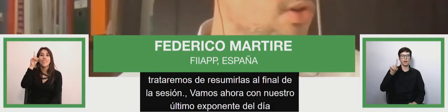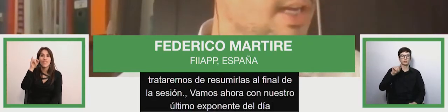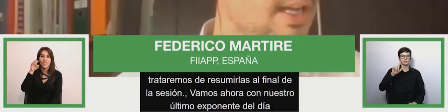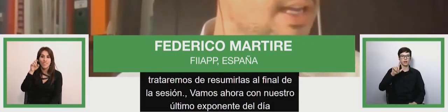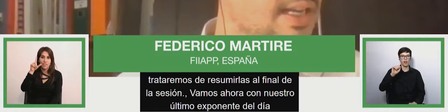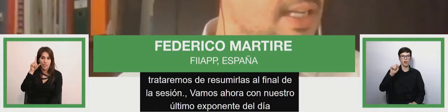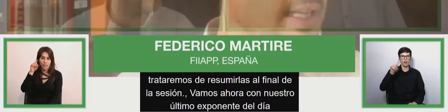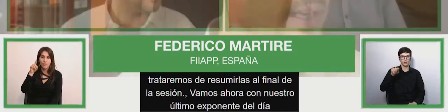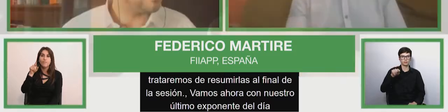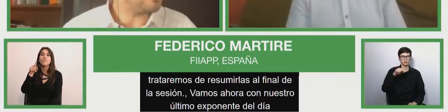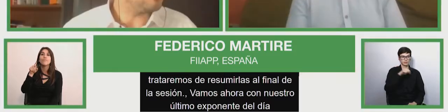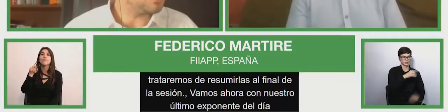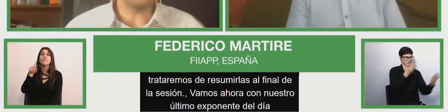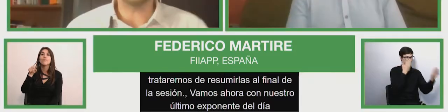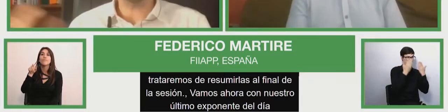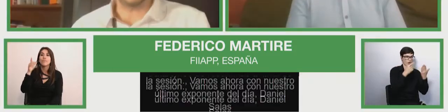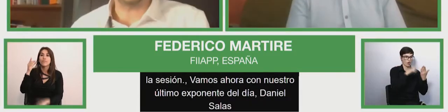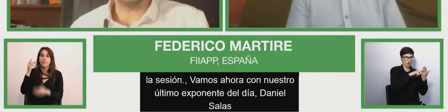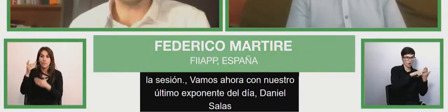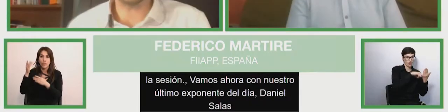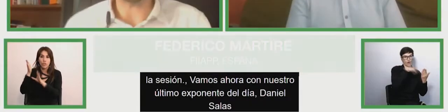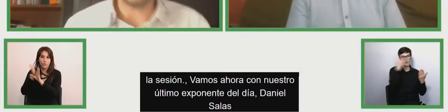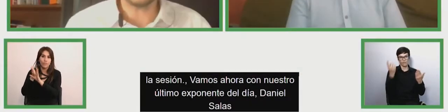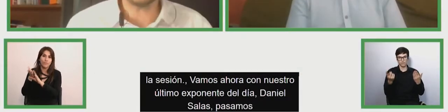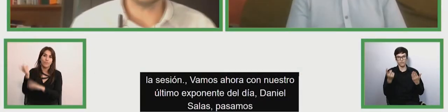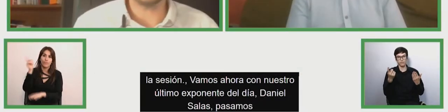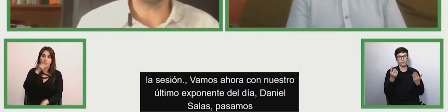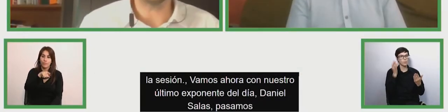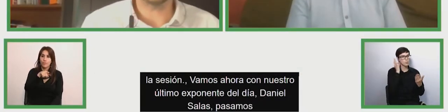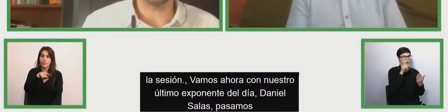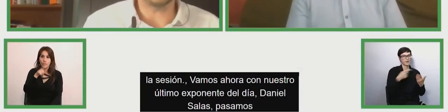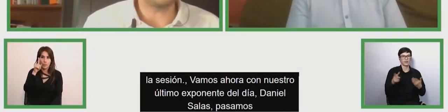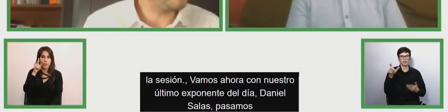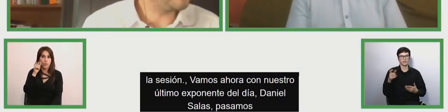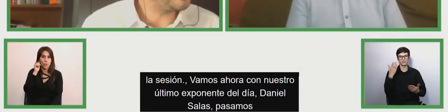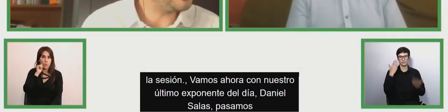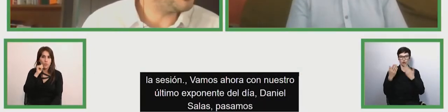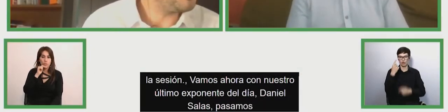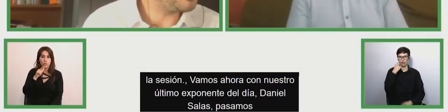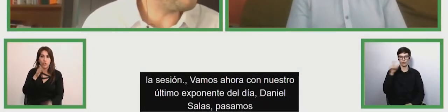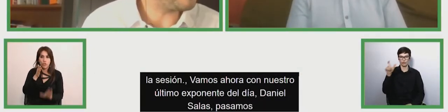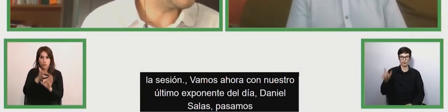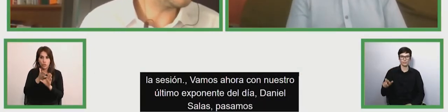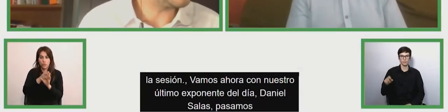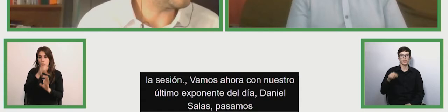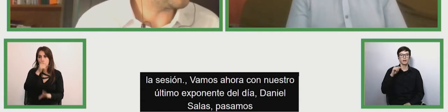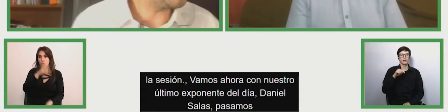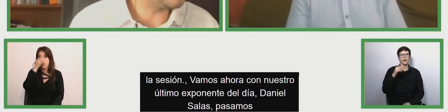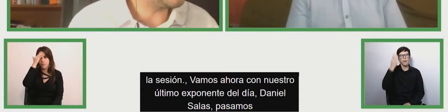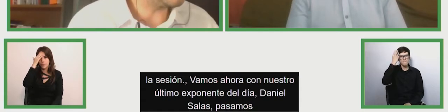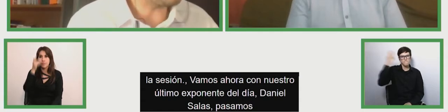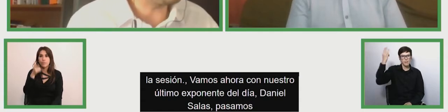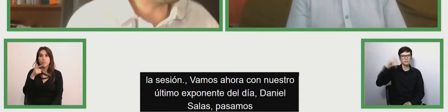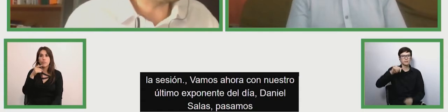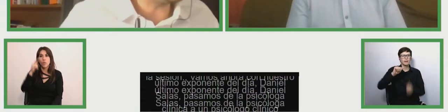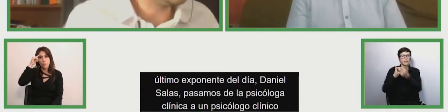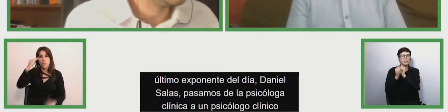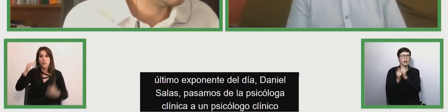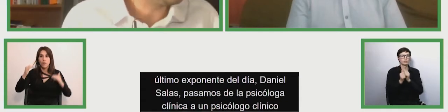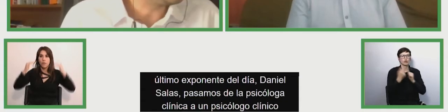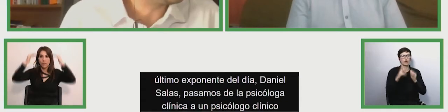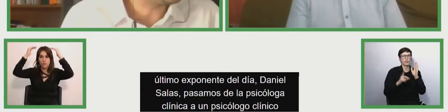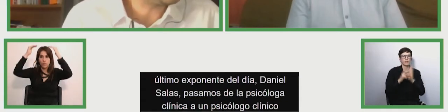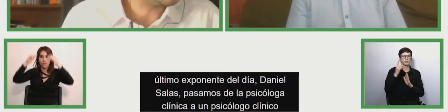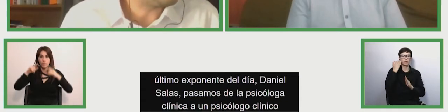psicóloga clínica a un psicólogo clínico, porque Daniel también es psicólogo clínico y máster en Trastornos de Desarrollo Infantil